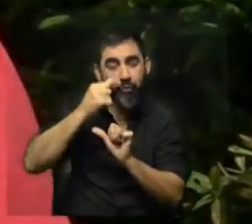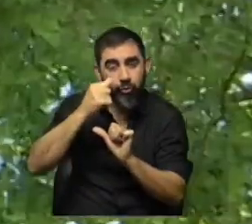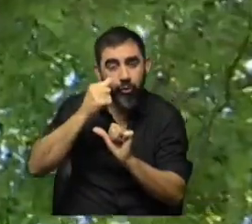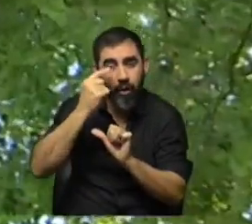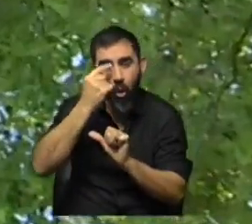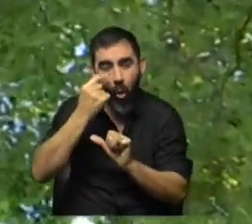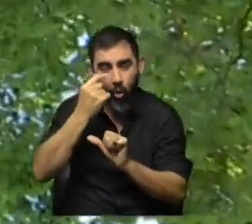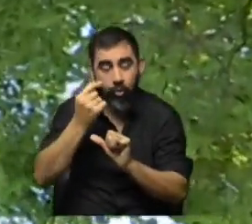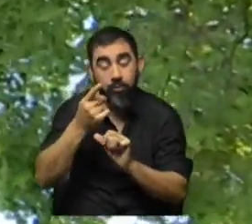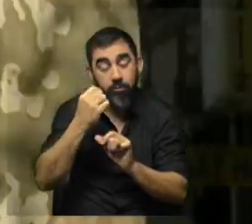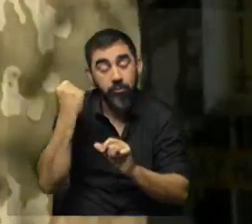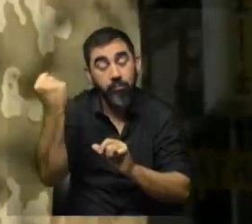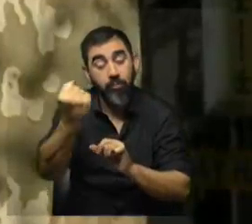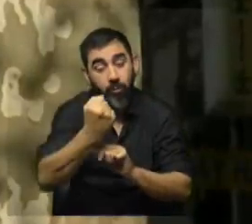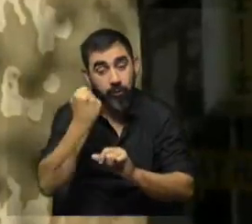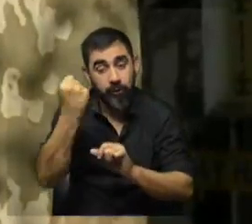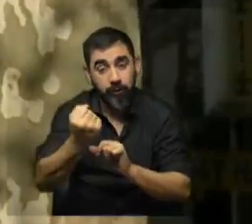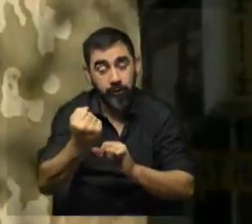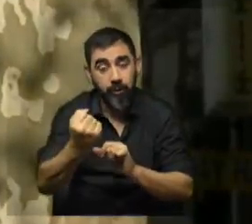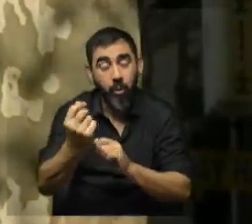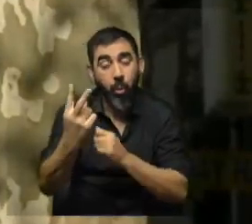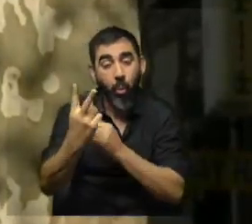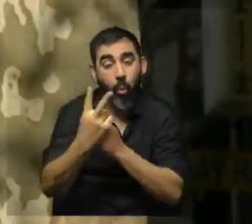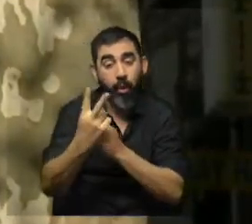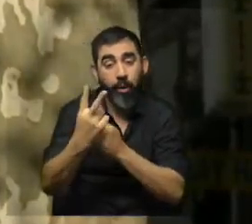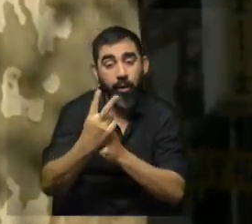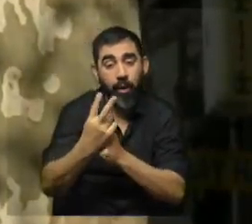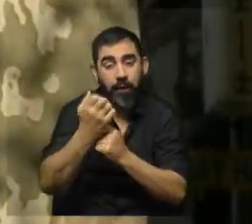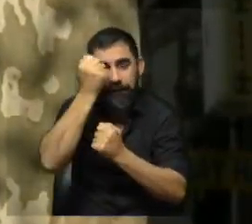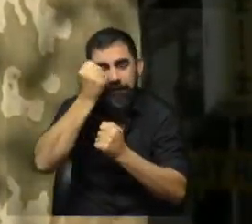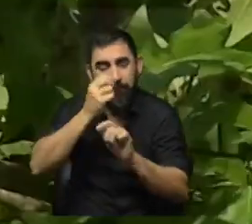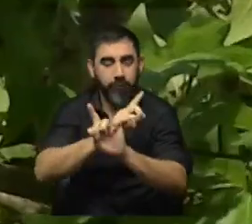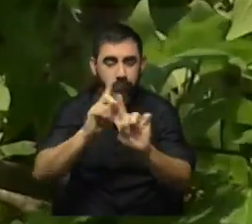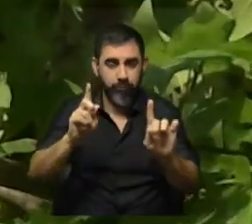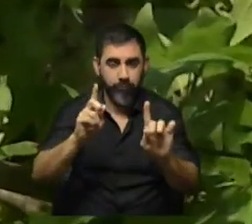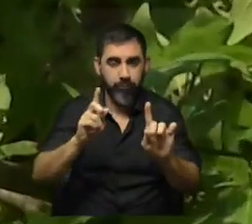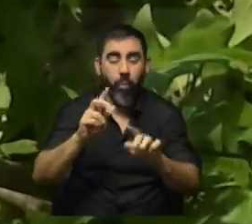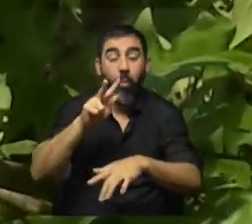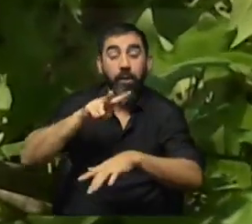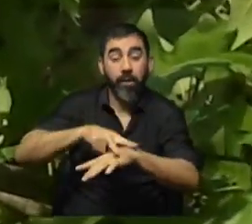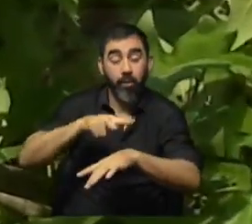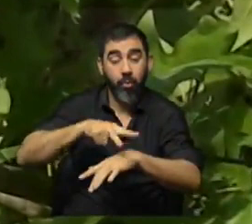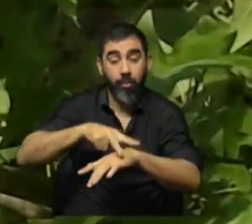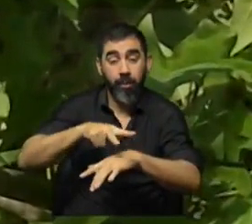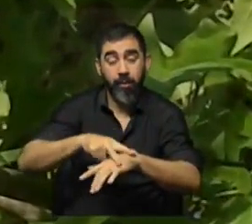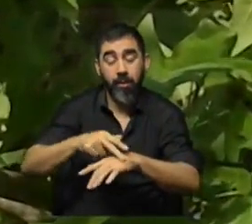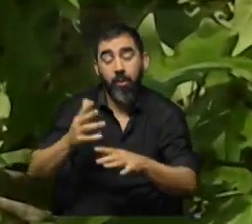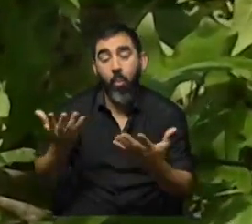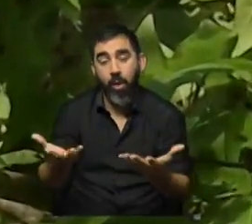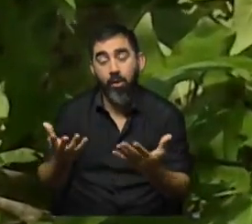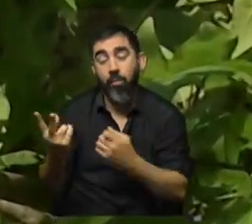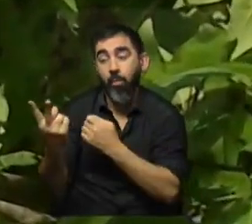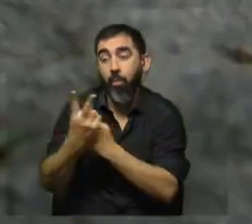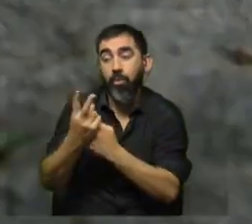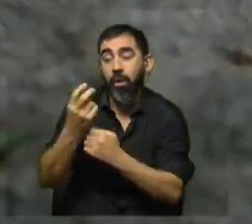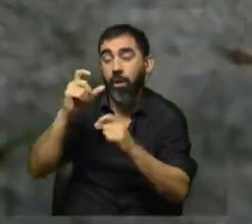córnea. Por eso es importante cuidarse y no frotarse los ojos. ¿Qué podemos recomendar? Bueno, que se protejan